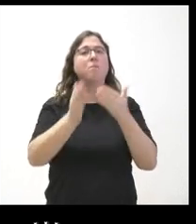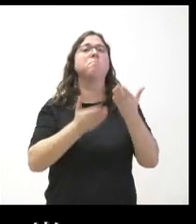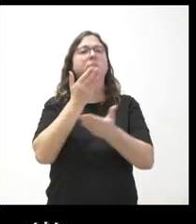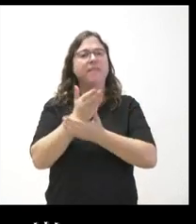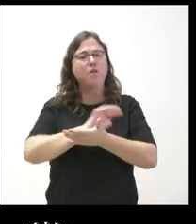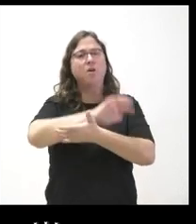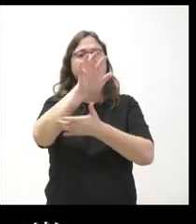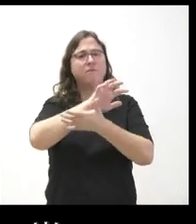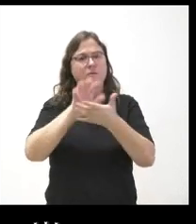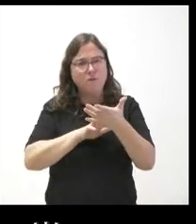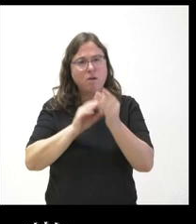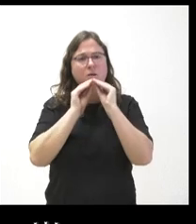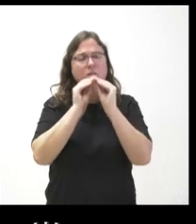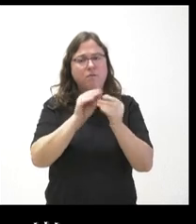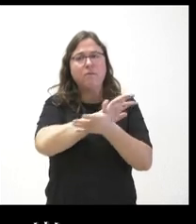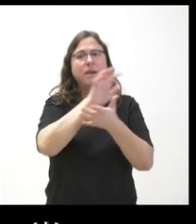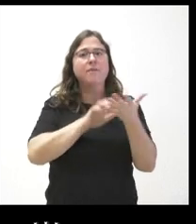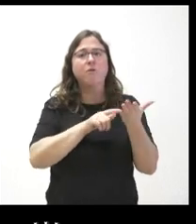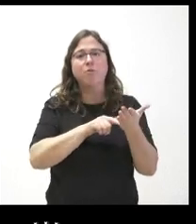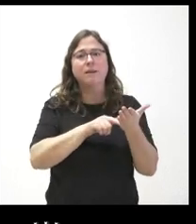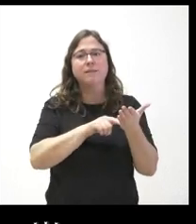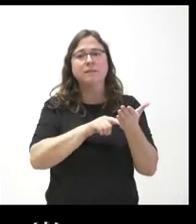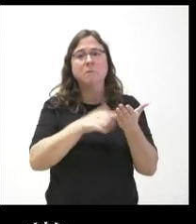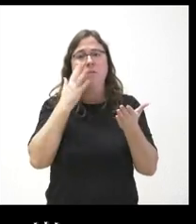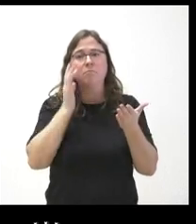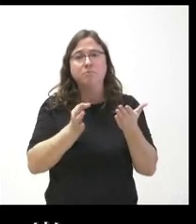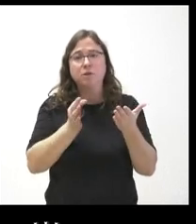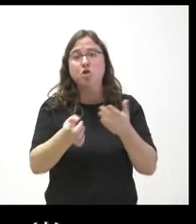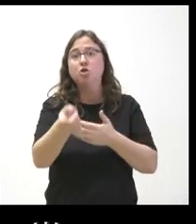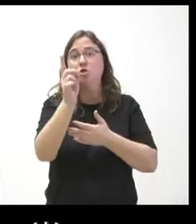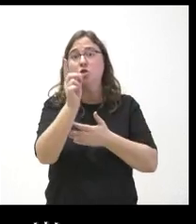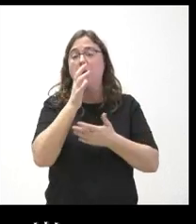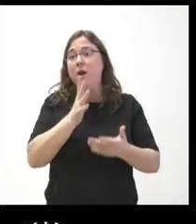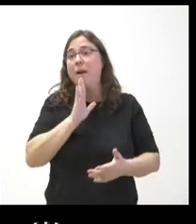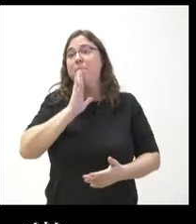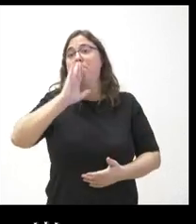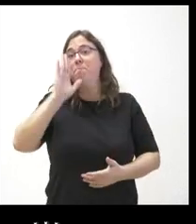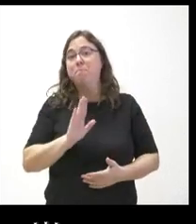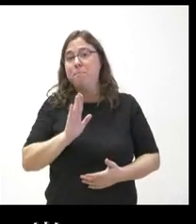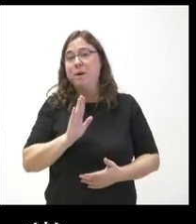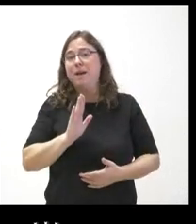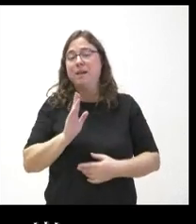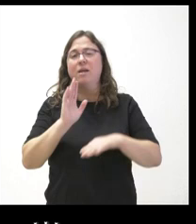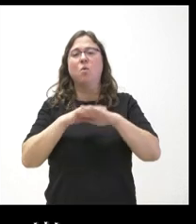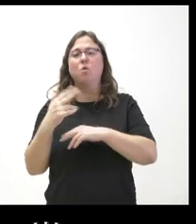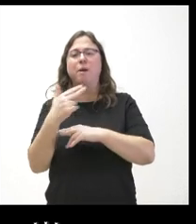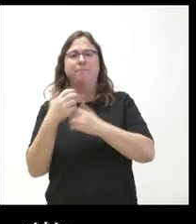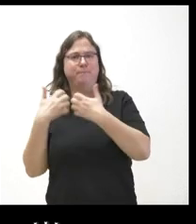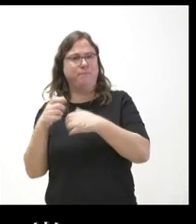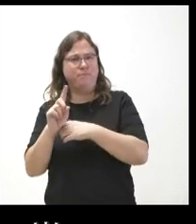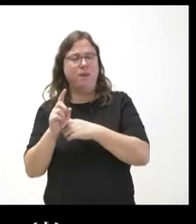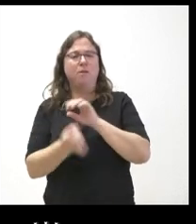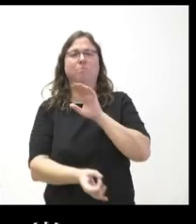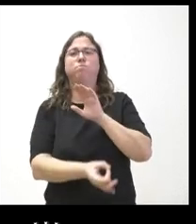informes y que estudiaría sus informes pero lo cierto es que solo sabemos ahora parece que se descarta la piscifactoría y descarta que el